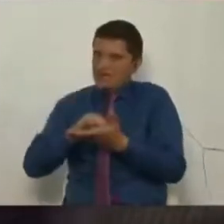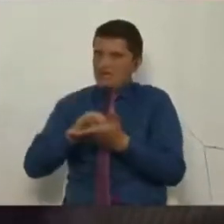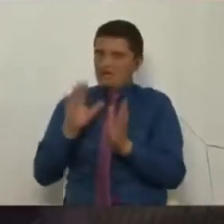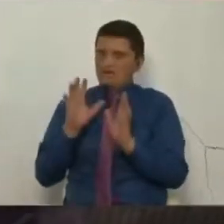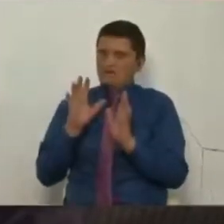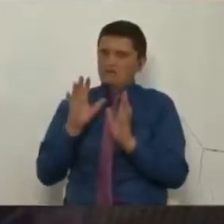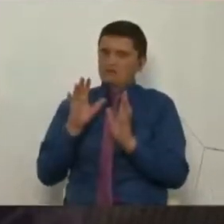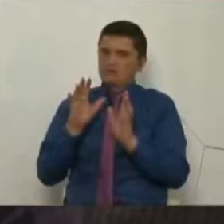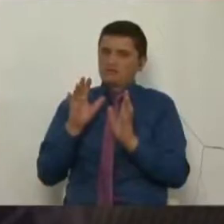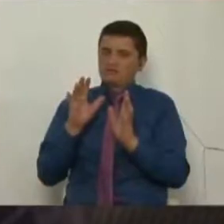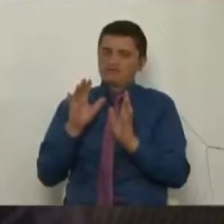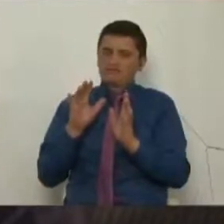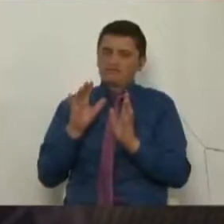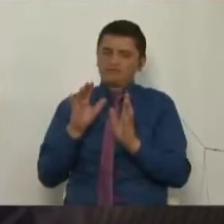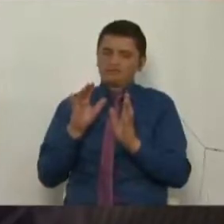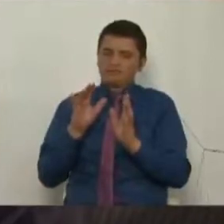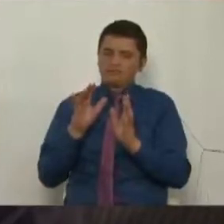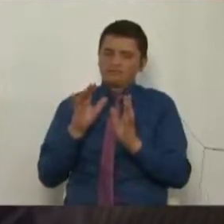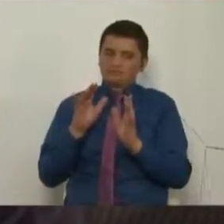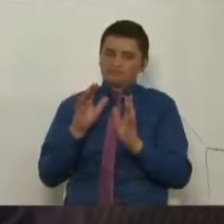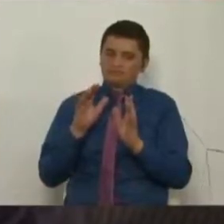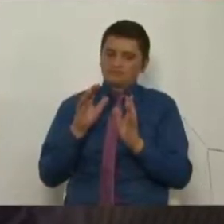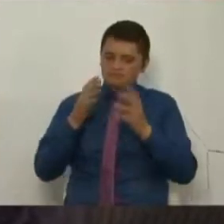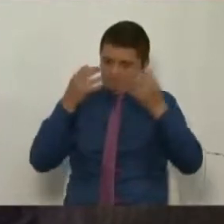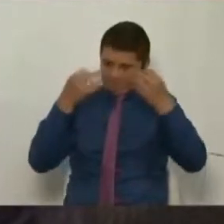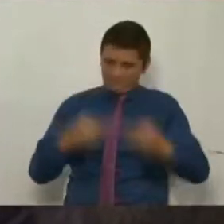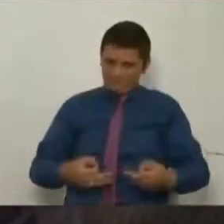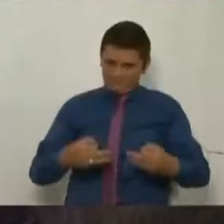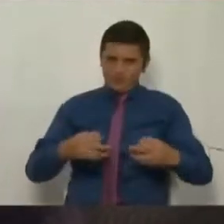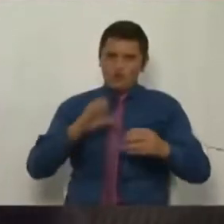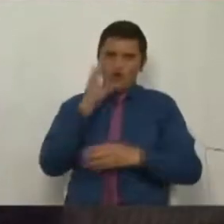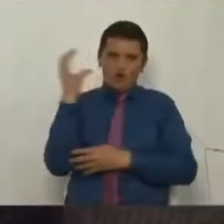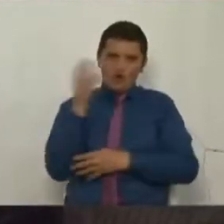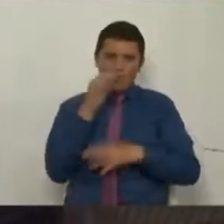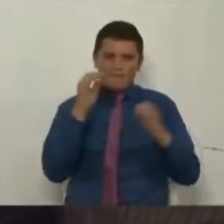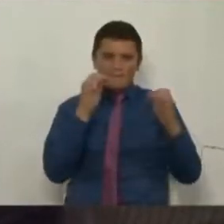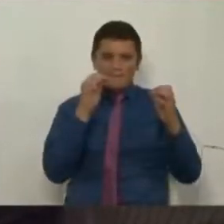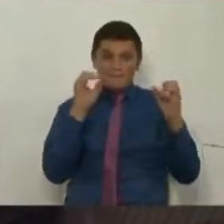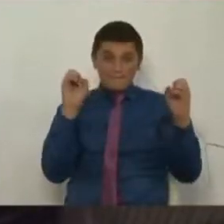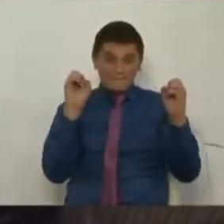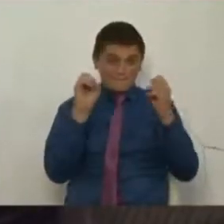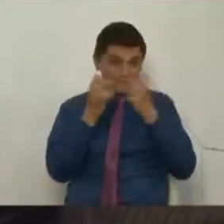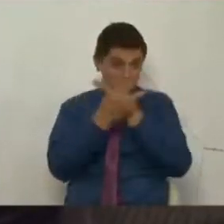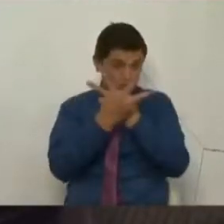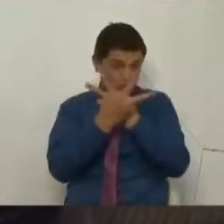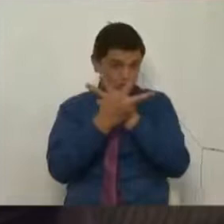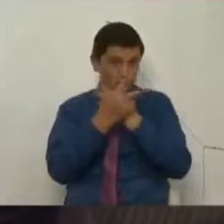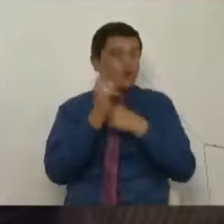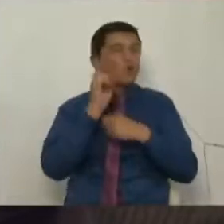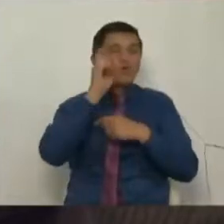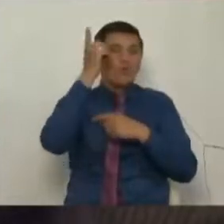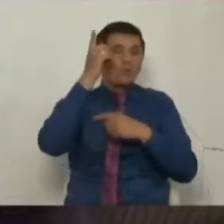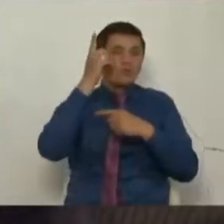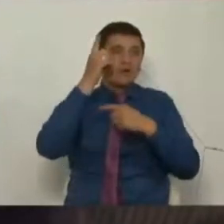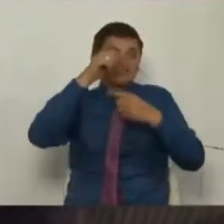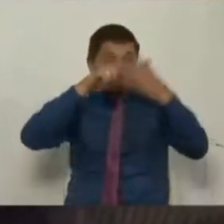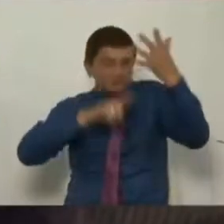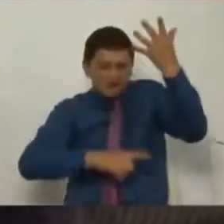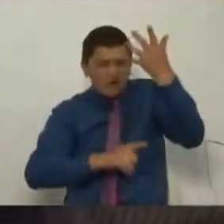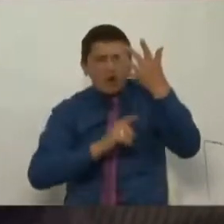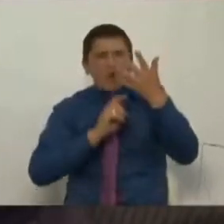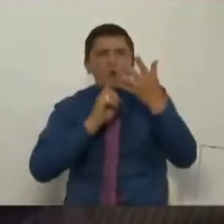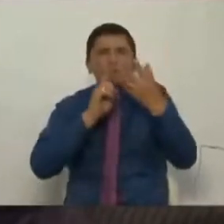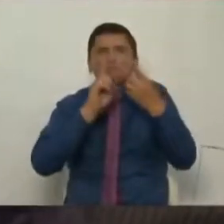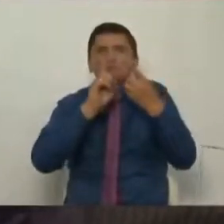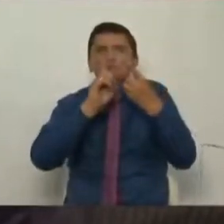que parte de la violencia de este país, oígame en parte, no estoy diciendo toda la violencia, pero